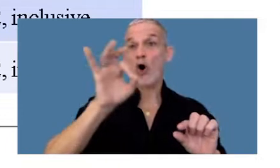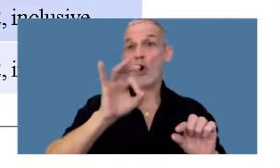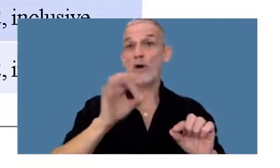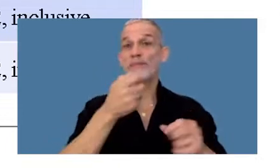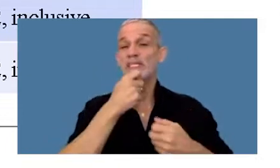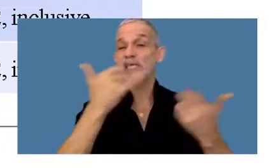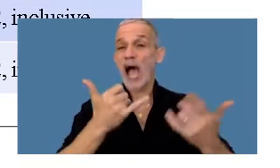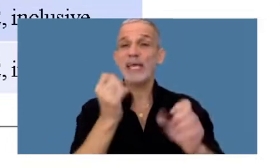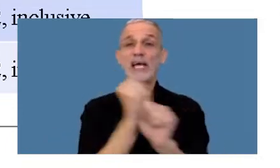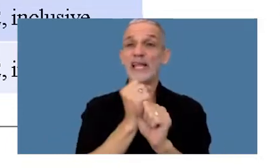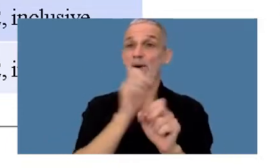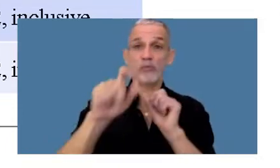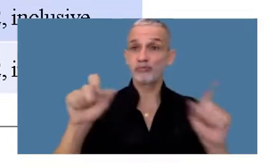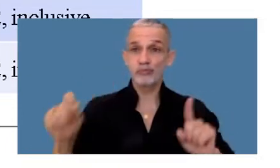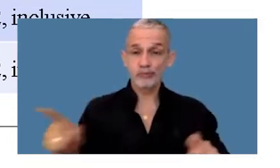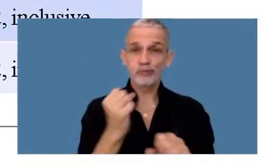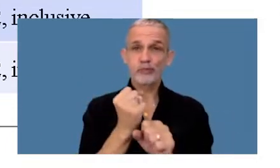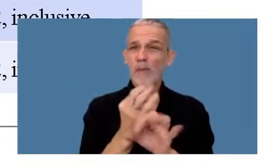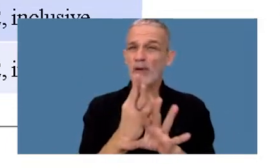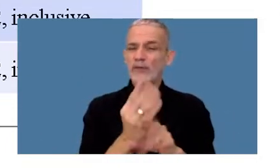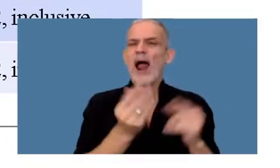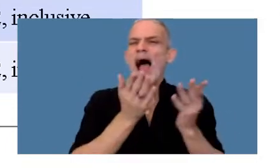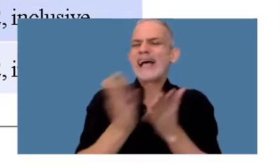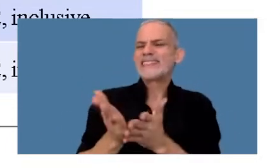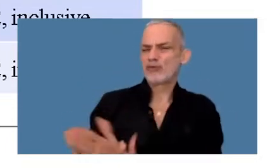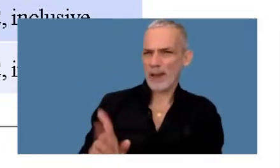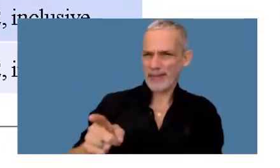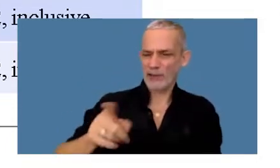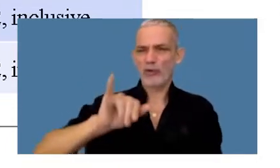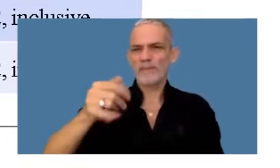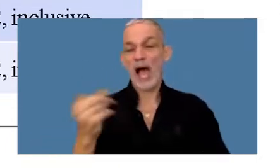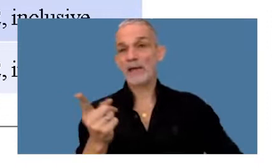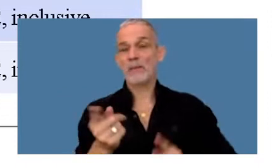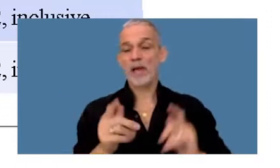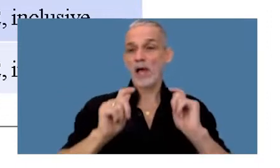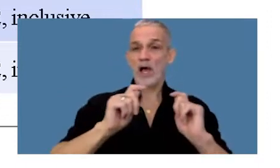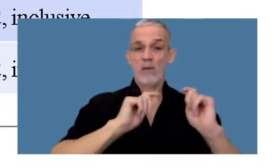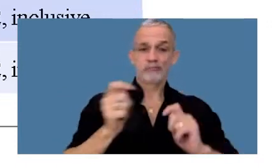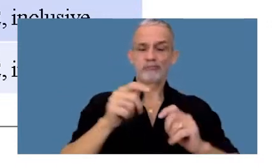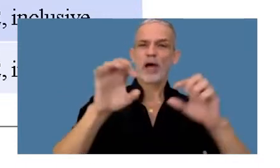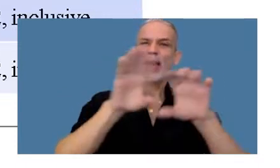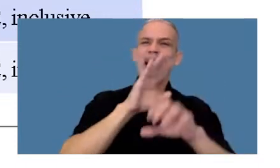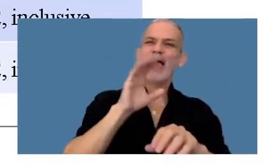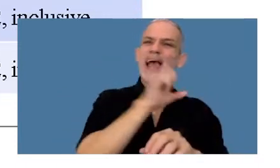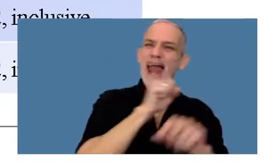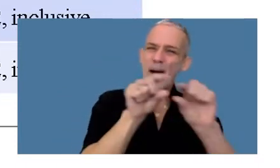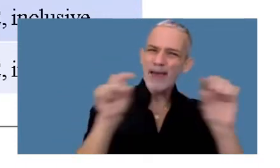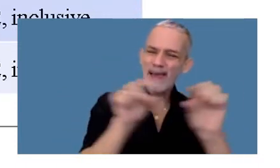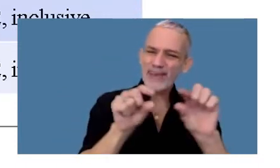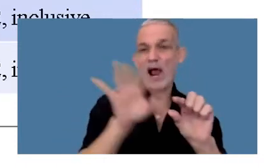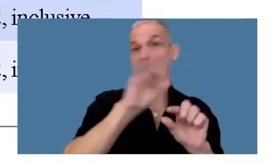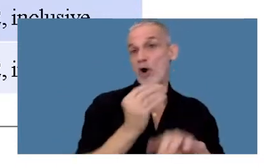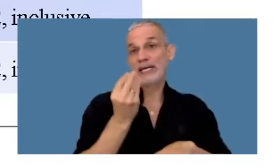realicen su labor profesional bajo asesoramiento, decir, tengan delegada la clave fiscal, o sean